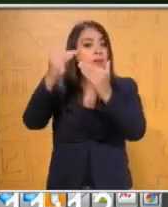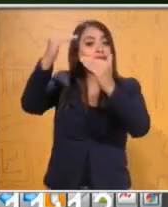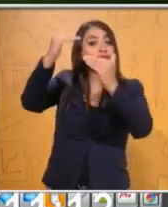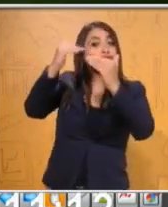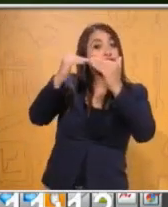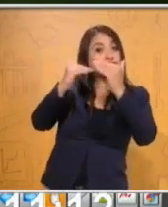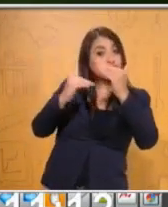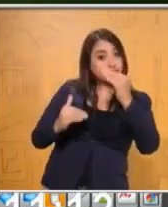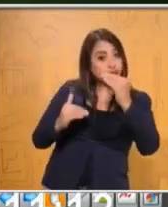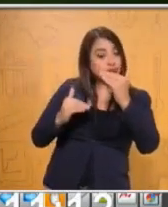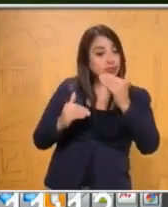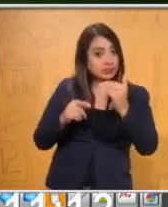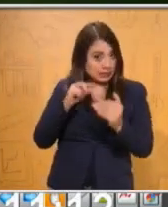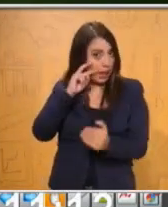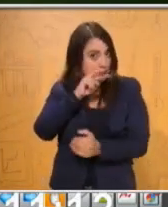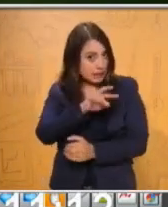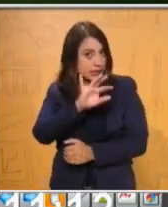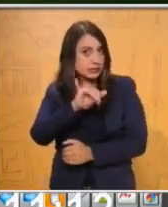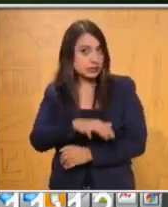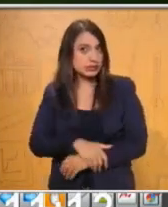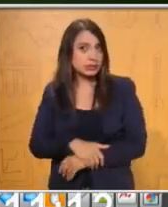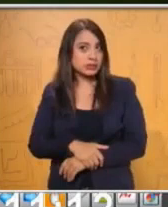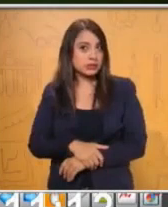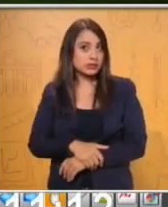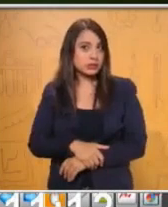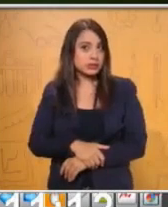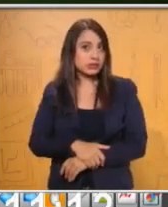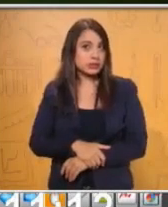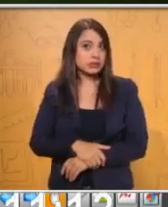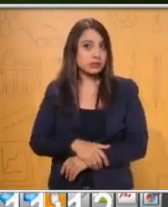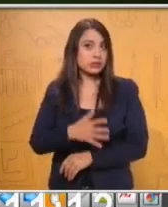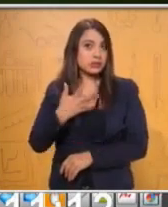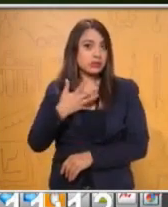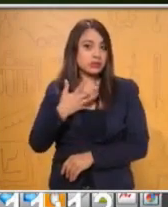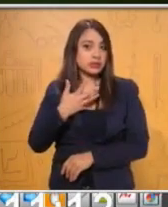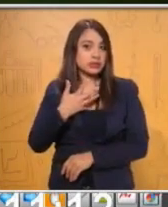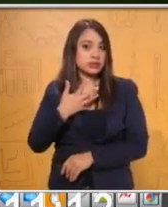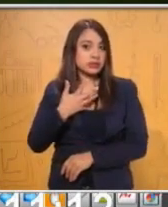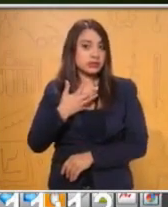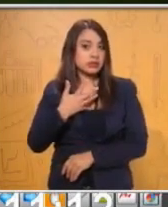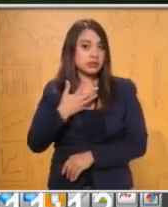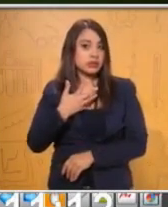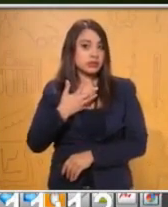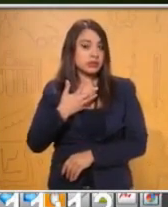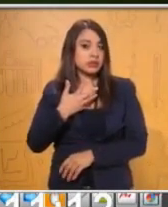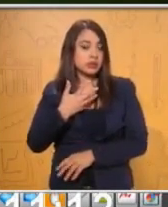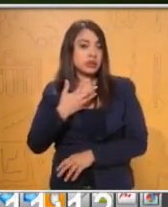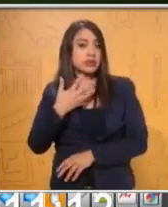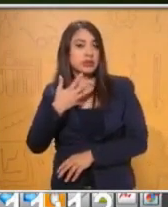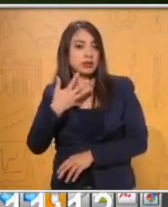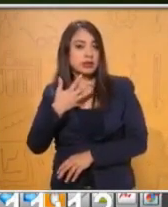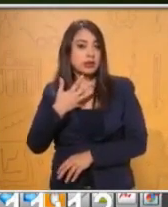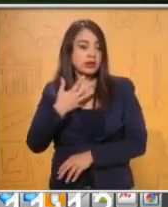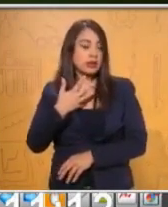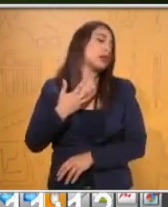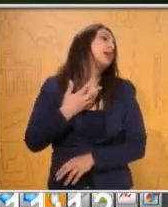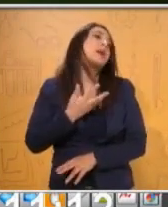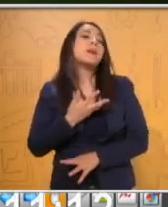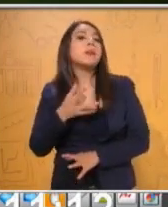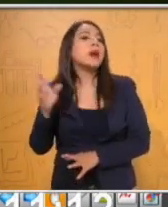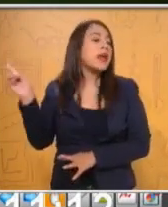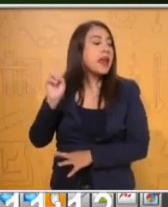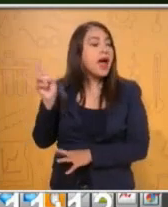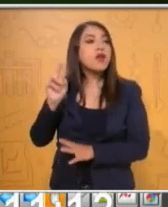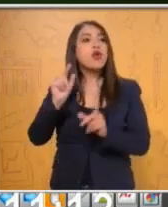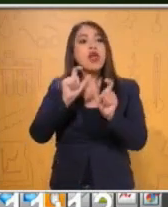Creo que es bastante notoria. Para nuestros amiguitos en radio, tenemos la figura... Y en la parte inferior, la figura que se formaba